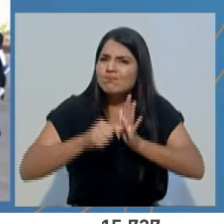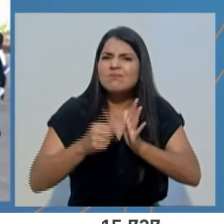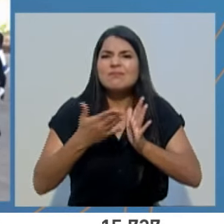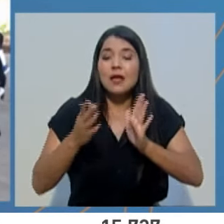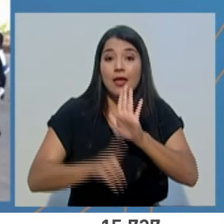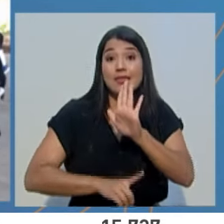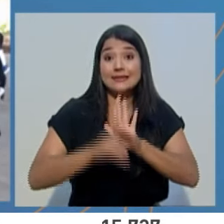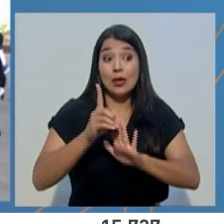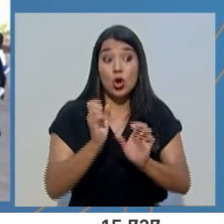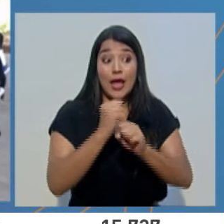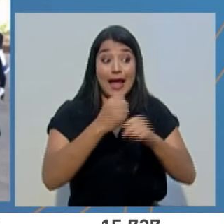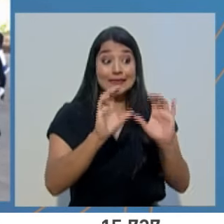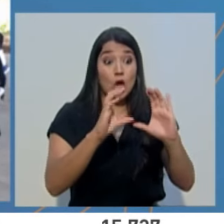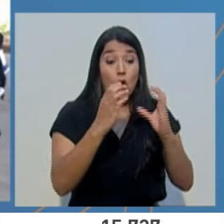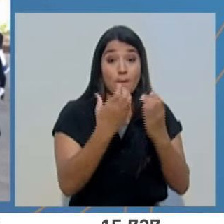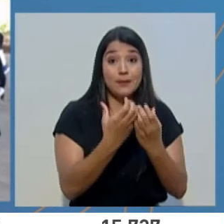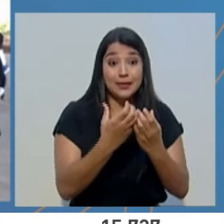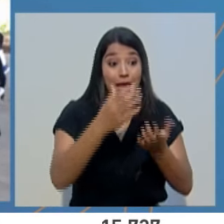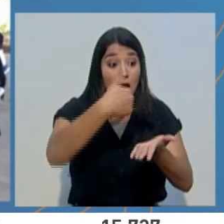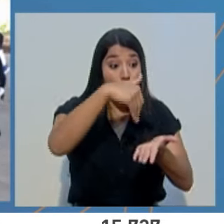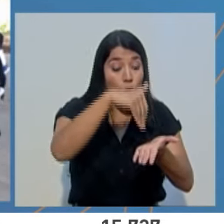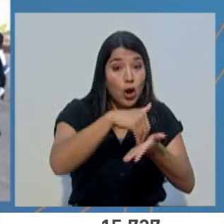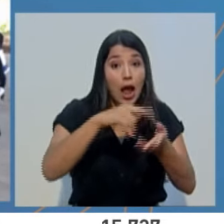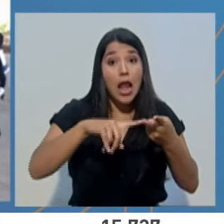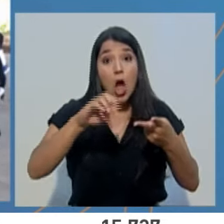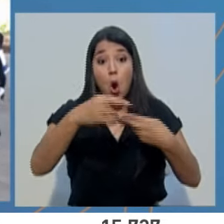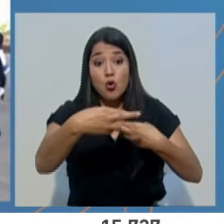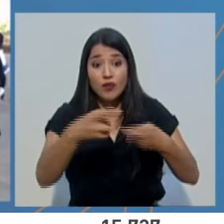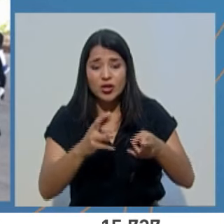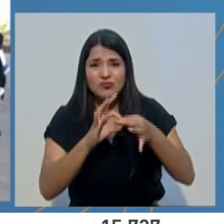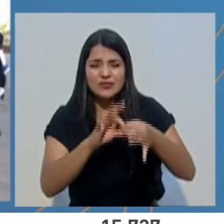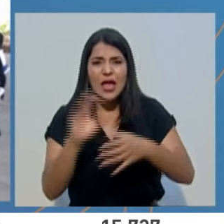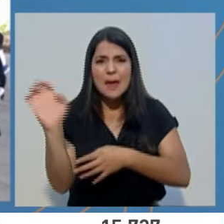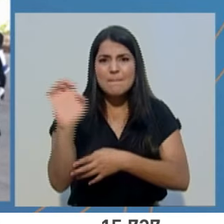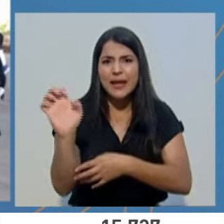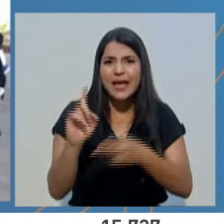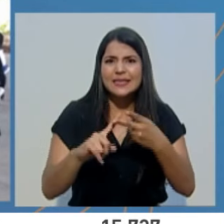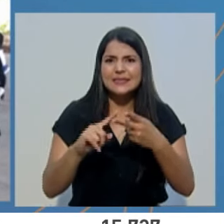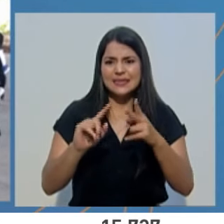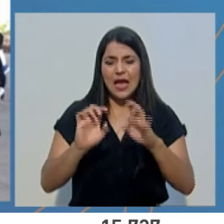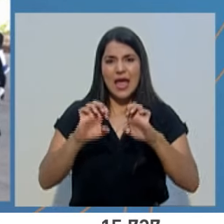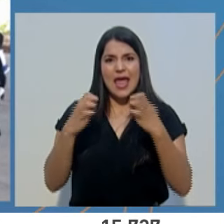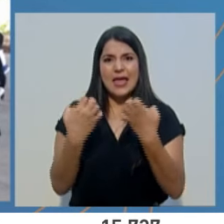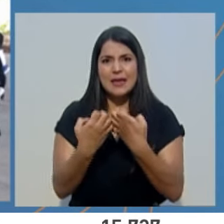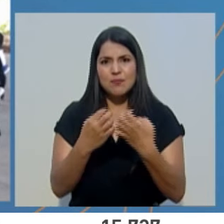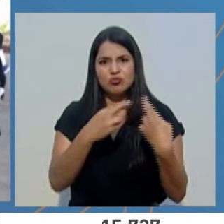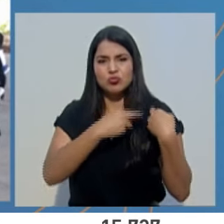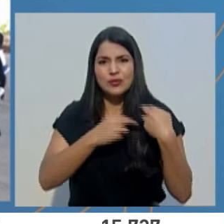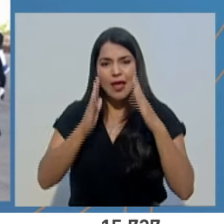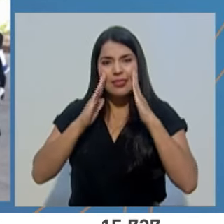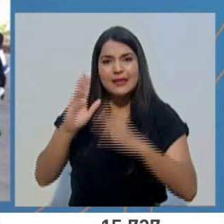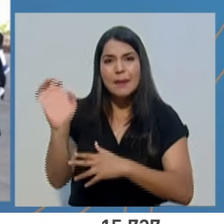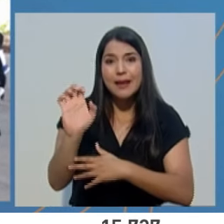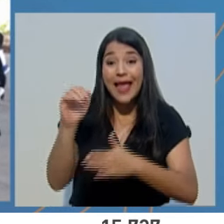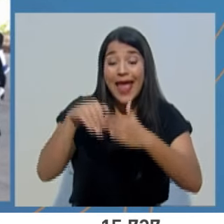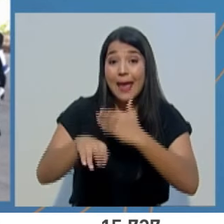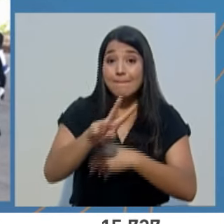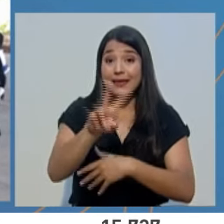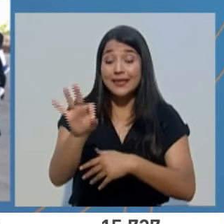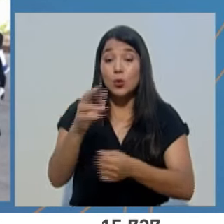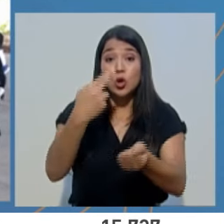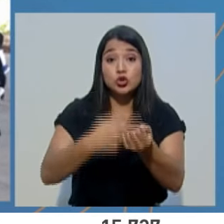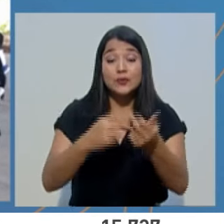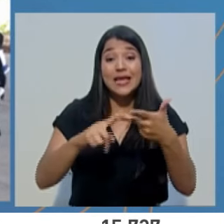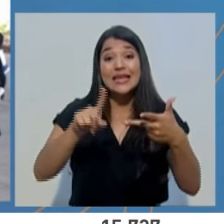desarrollo de los comités locales y regionales de emergencias, las brigadas en cada uno de los 29 hospitales, 105